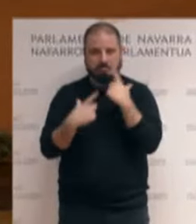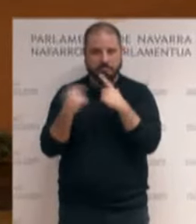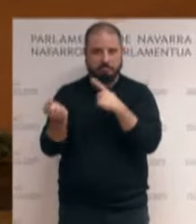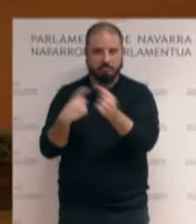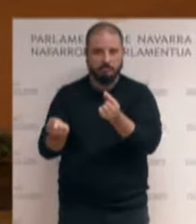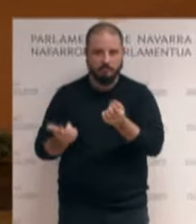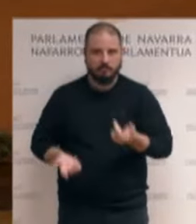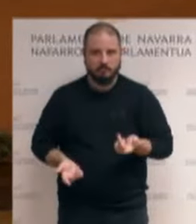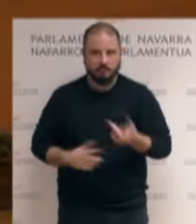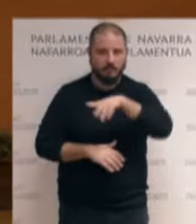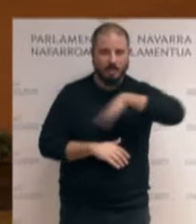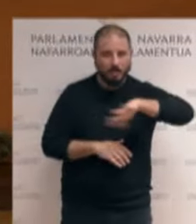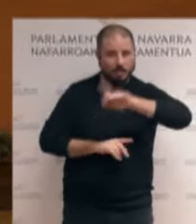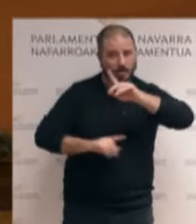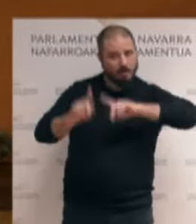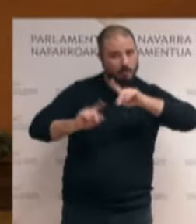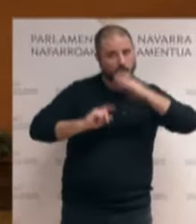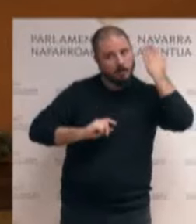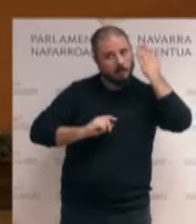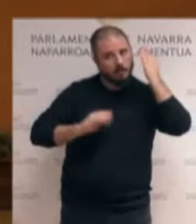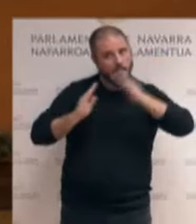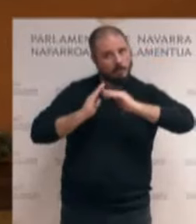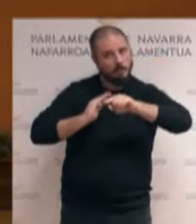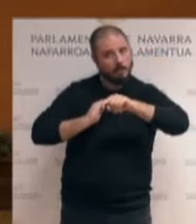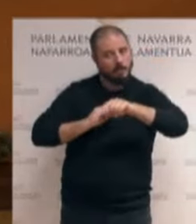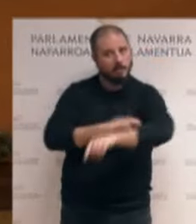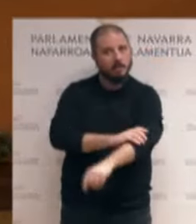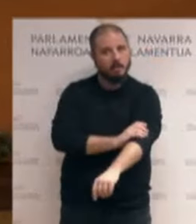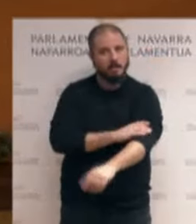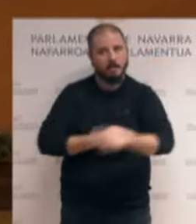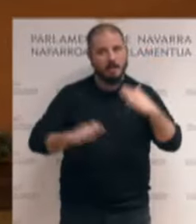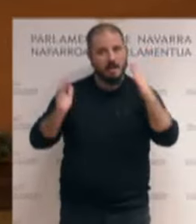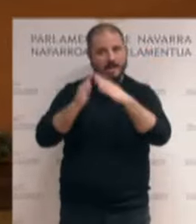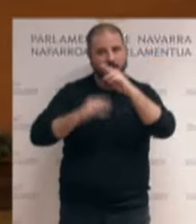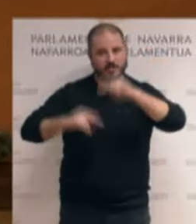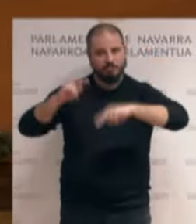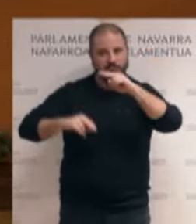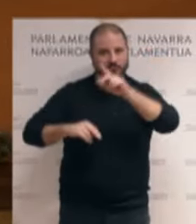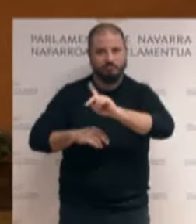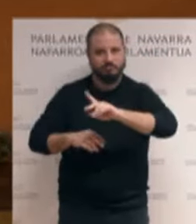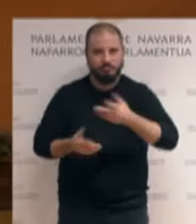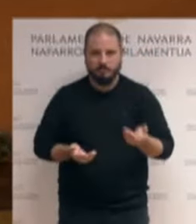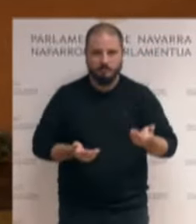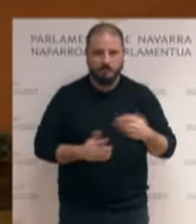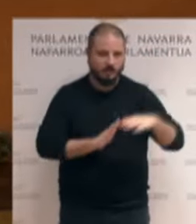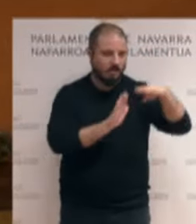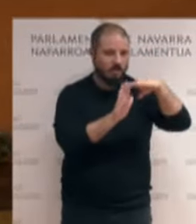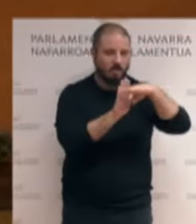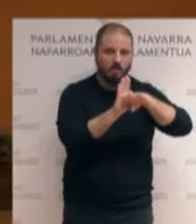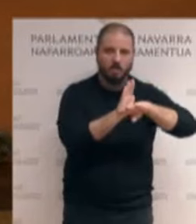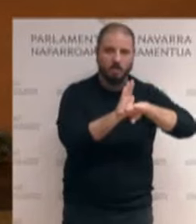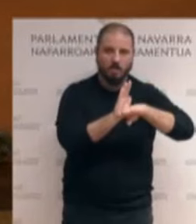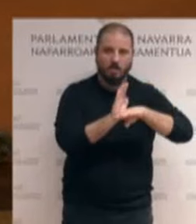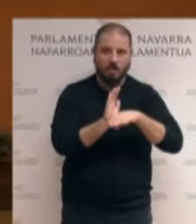zonas el problema de Navarra de la vivienda no es crear más vivienda per se, es crear las condiciones para que esas